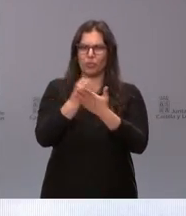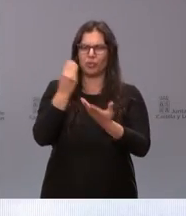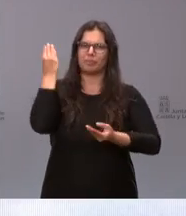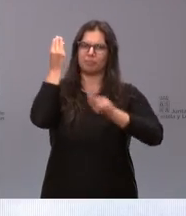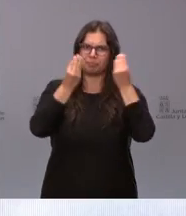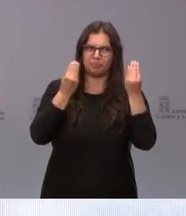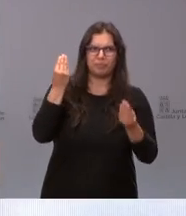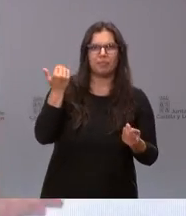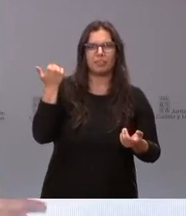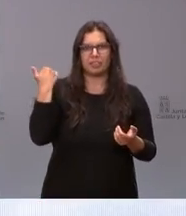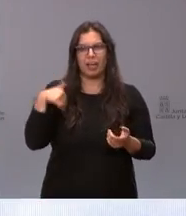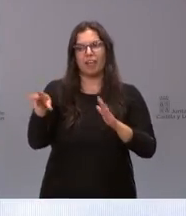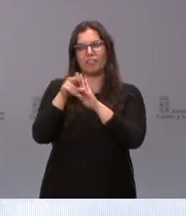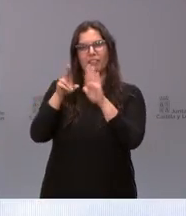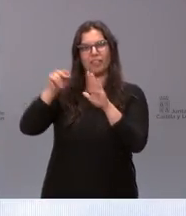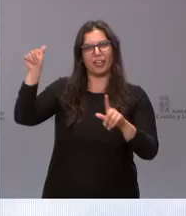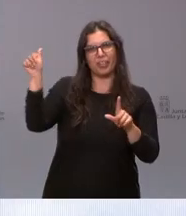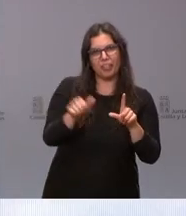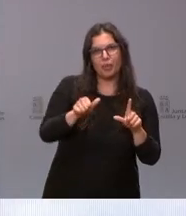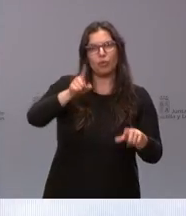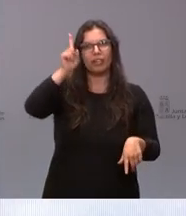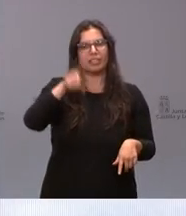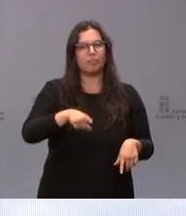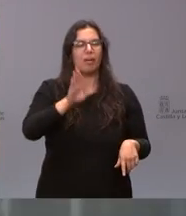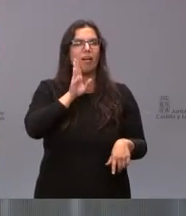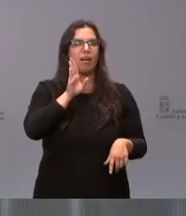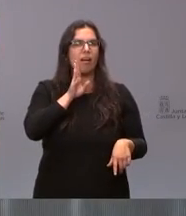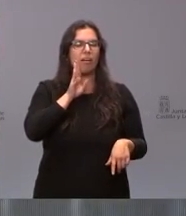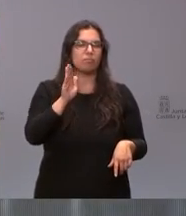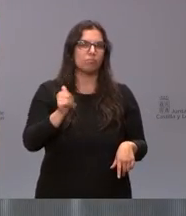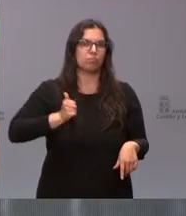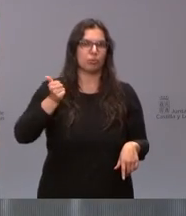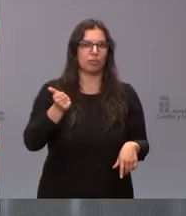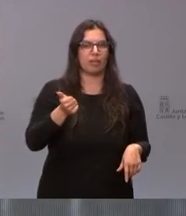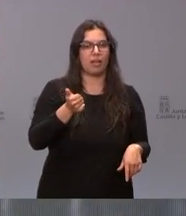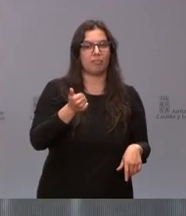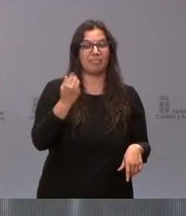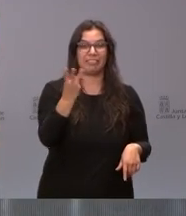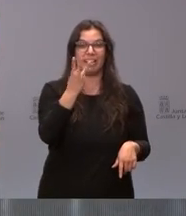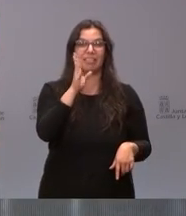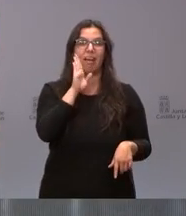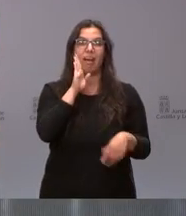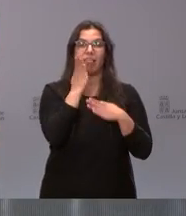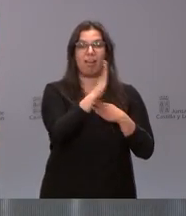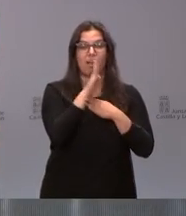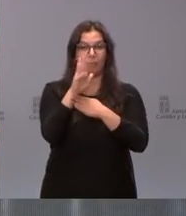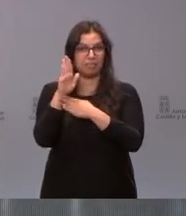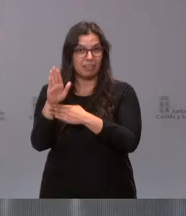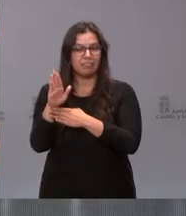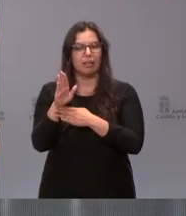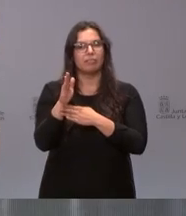hemos visto en el vídeo y también han tenido la oportunidad una representación de los trabajadores